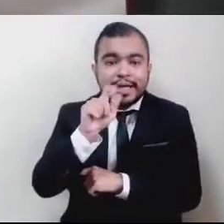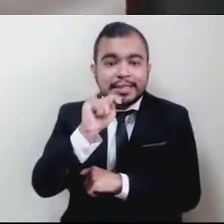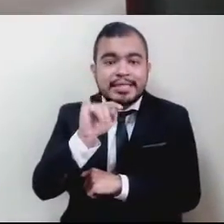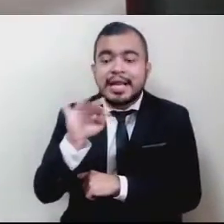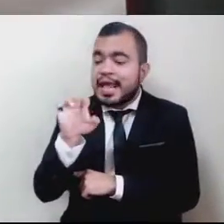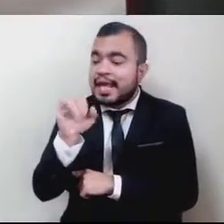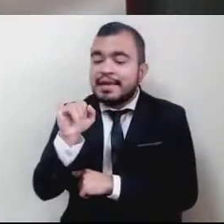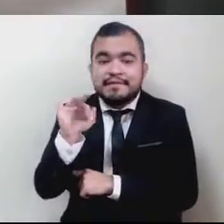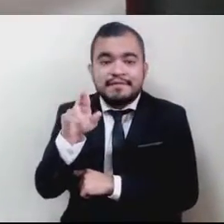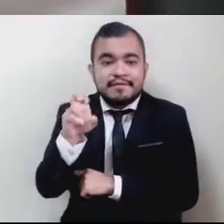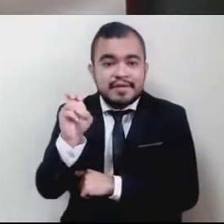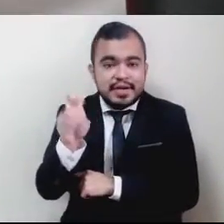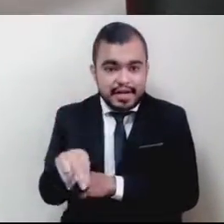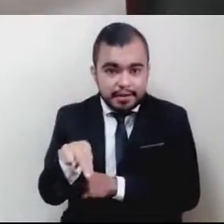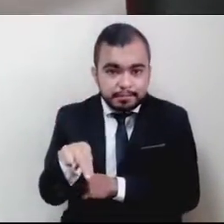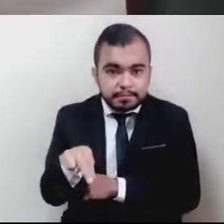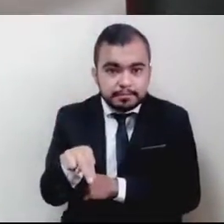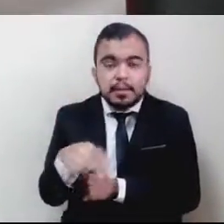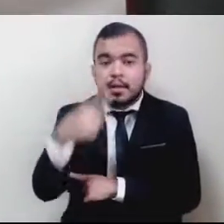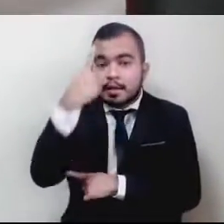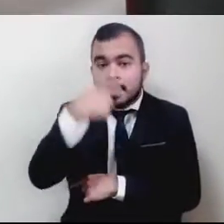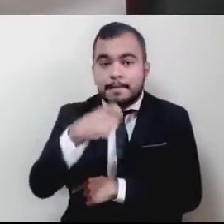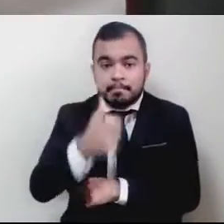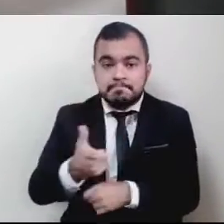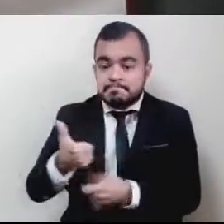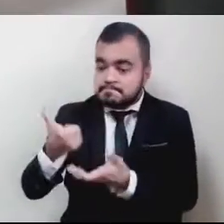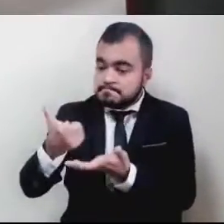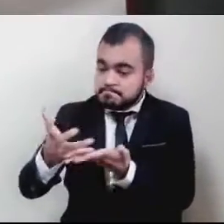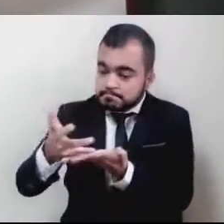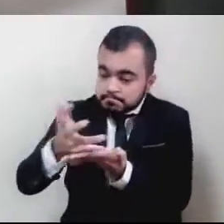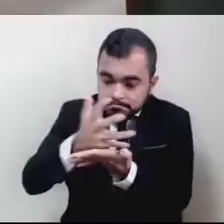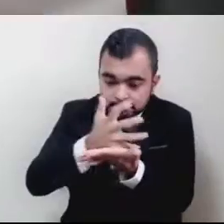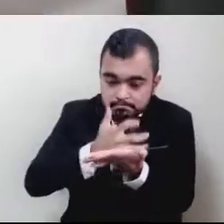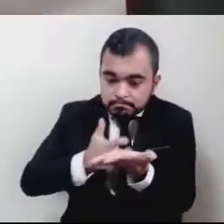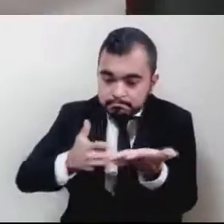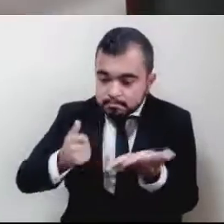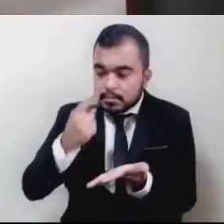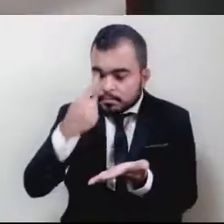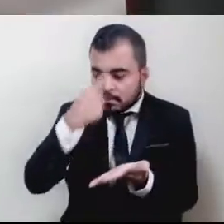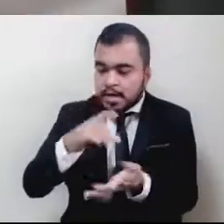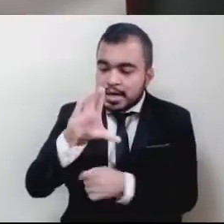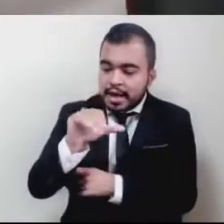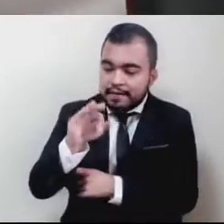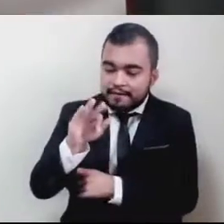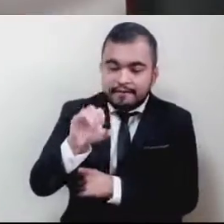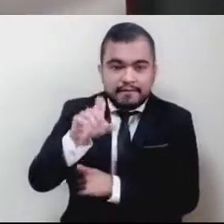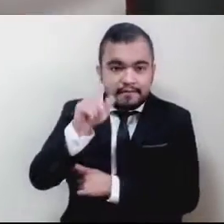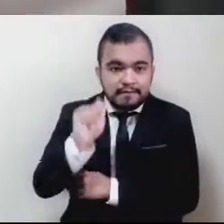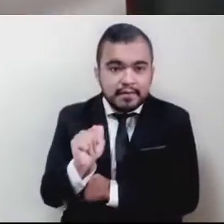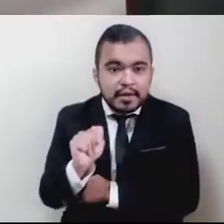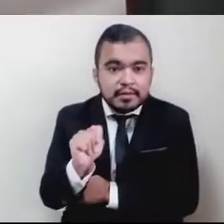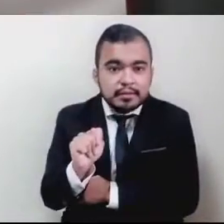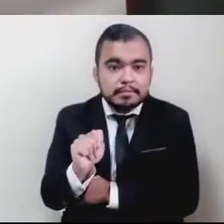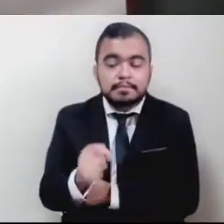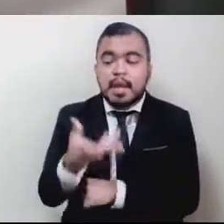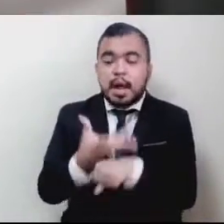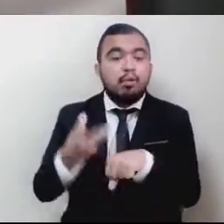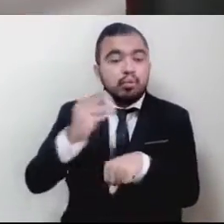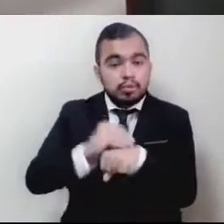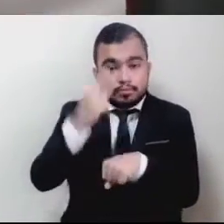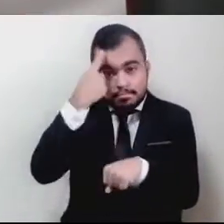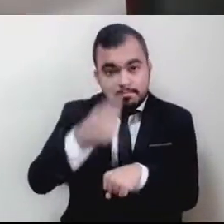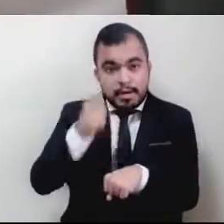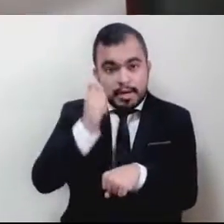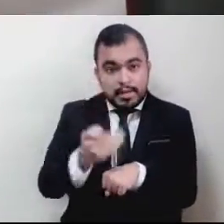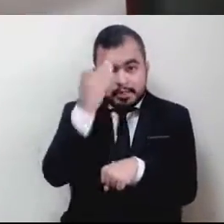de obtención de financiamiento garantizado por recursos FAFEP, la autorización para ampliar el plazo de la